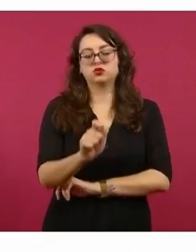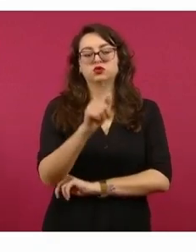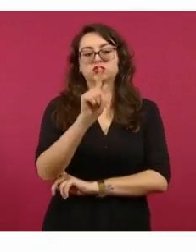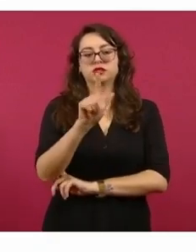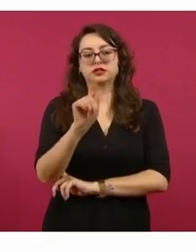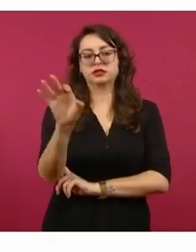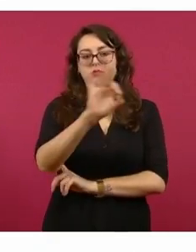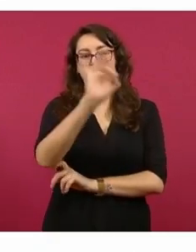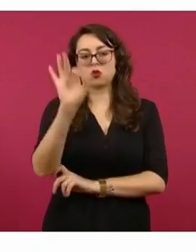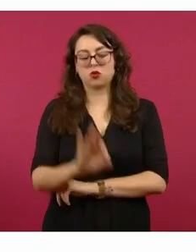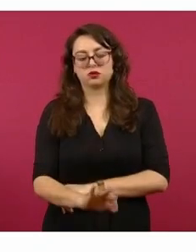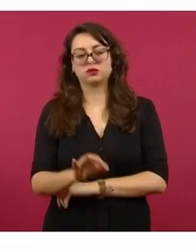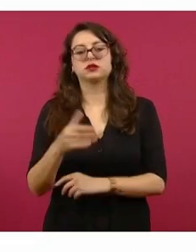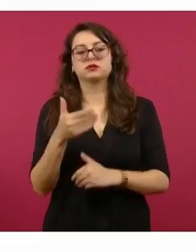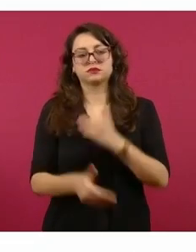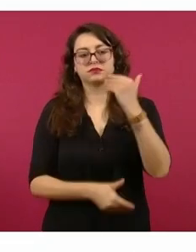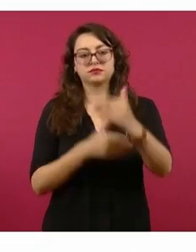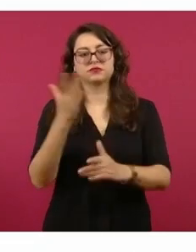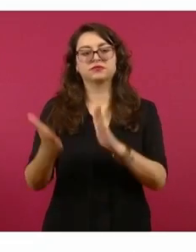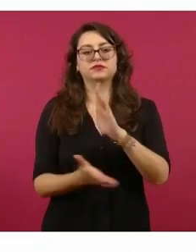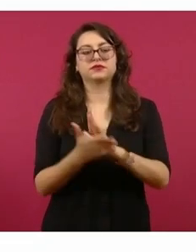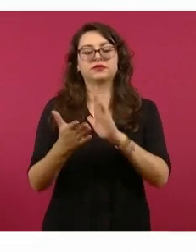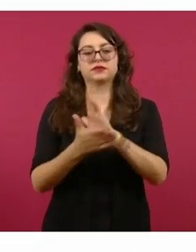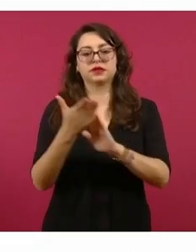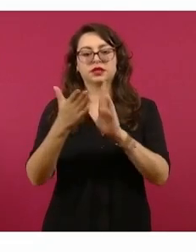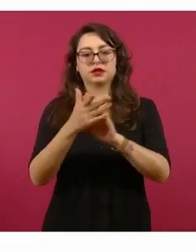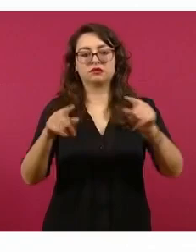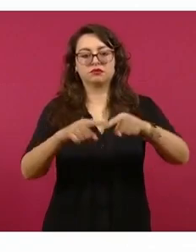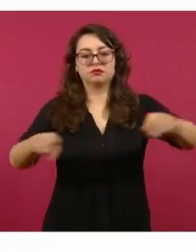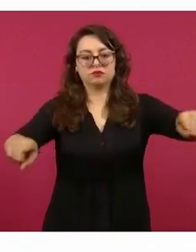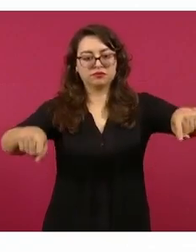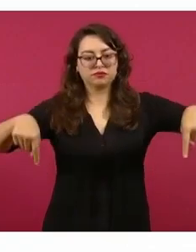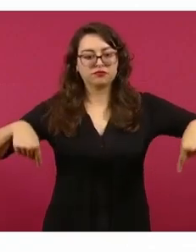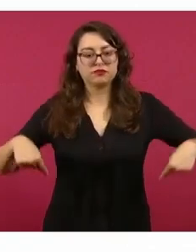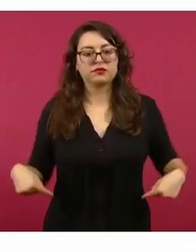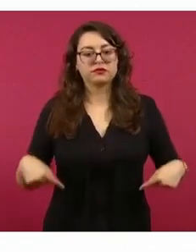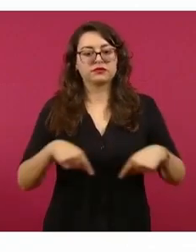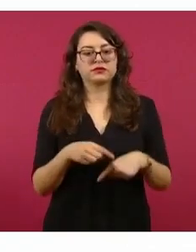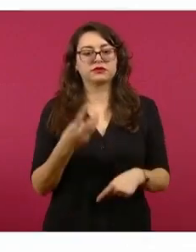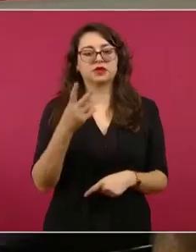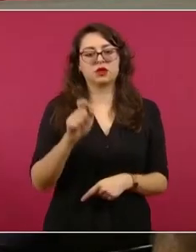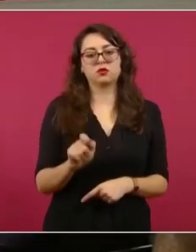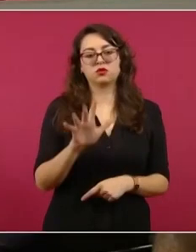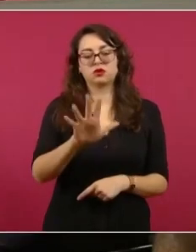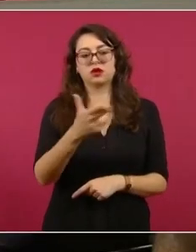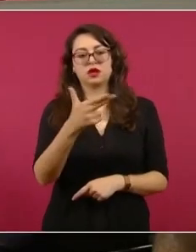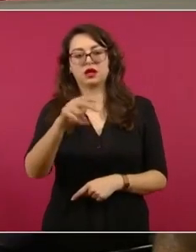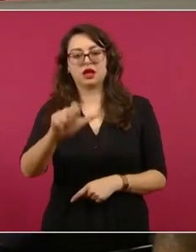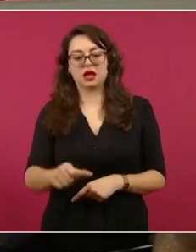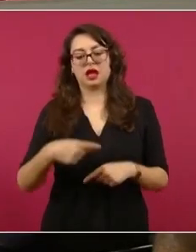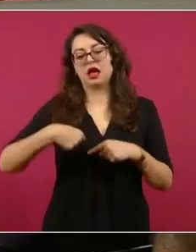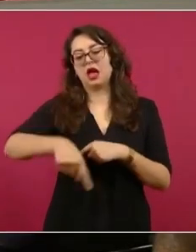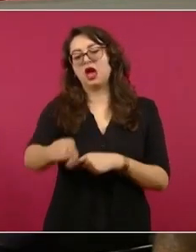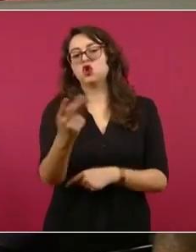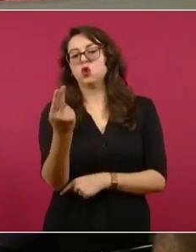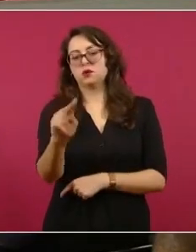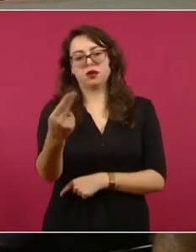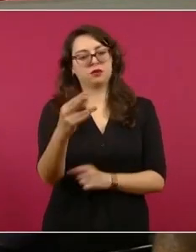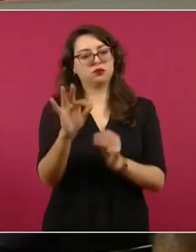por ciento, se construye en un área de 13.5 hectáreas y se tiene considerada su terminación para finales de noviembre del presente año.